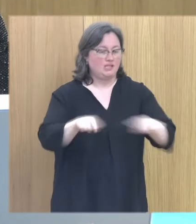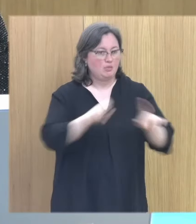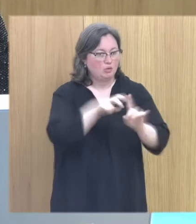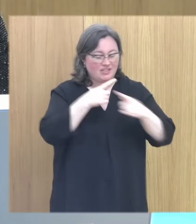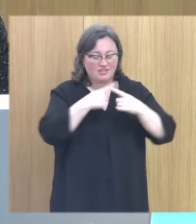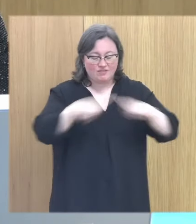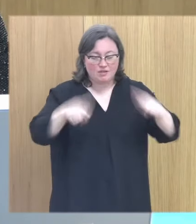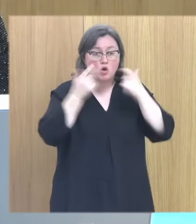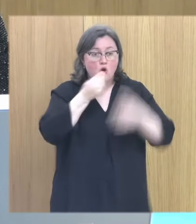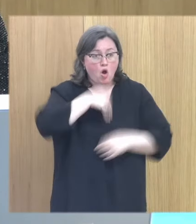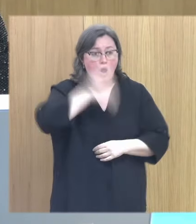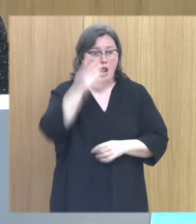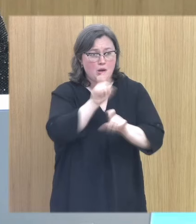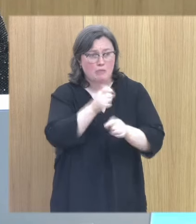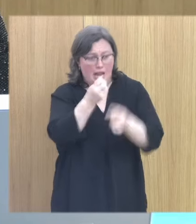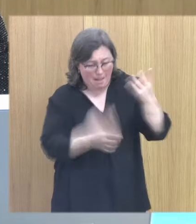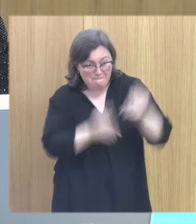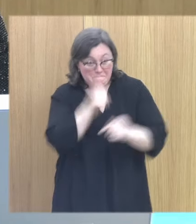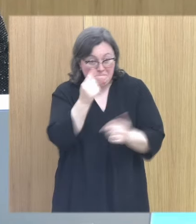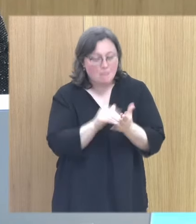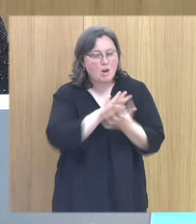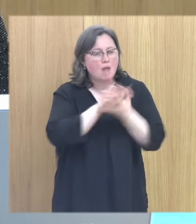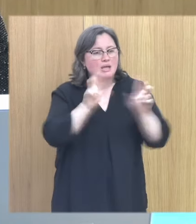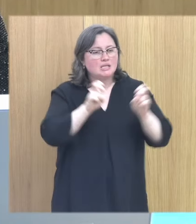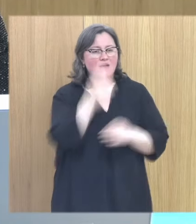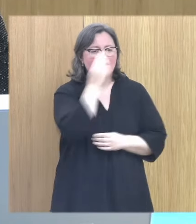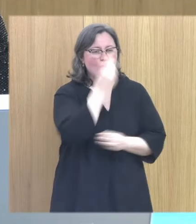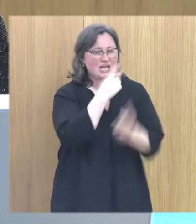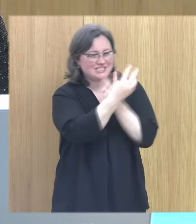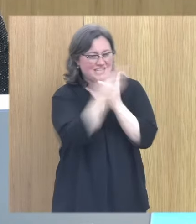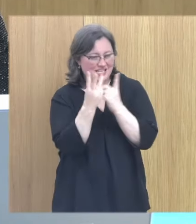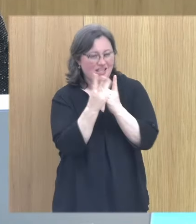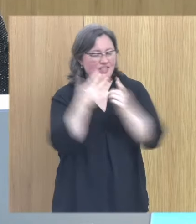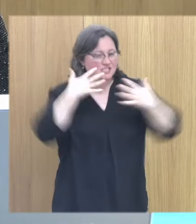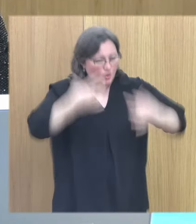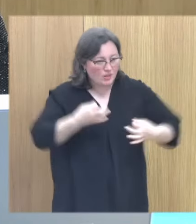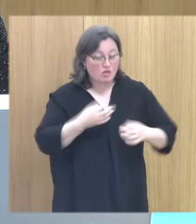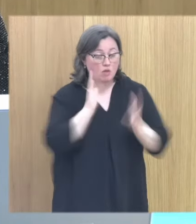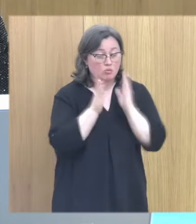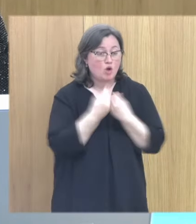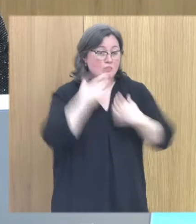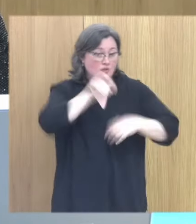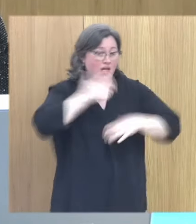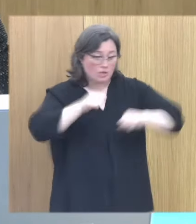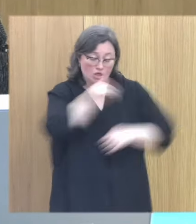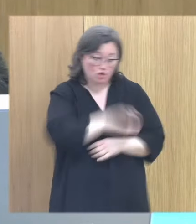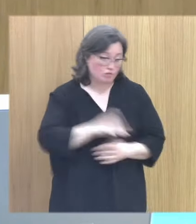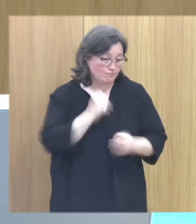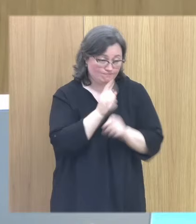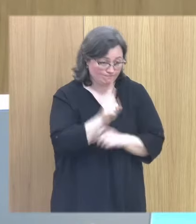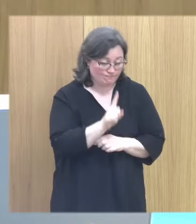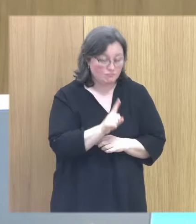también ojalá mil preguntas pero una concreta respecto a lo de las tres figuras de seguridad yo suelo trabajar con adultos no con niños